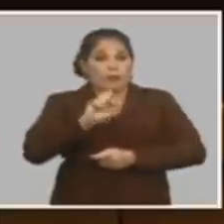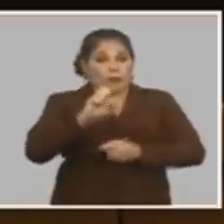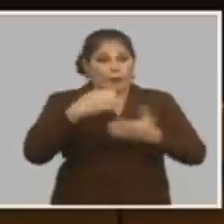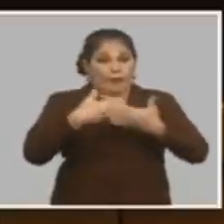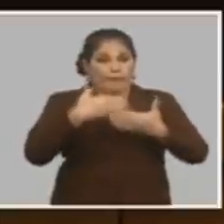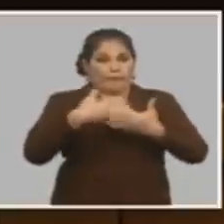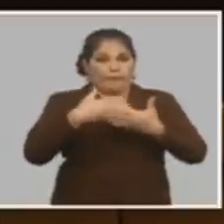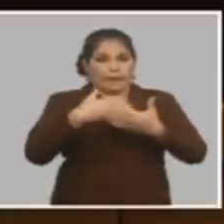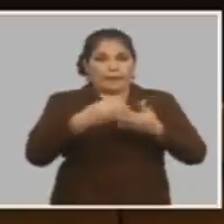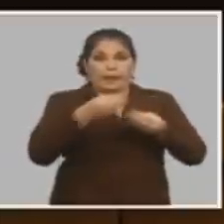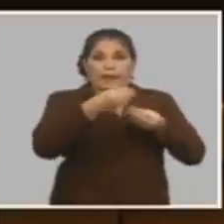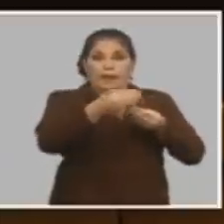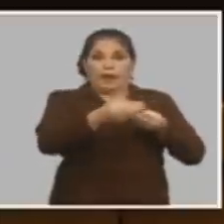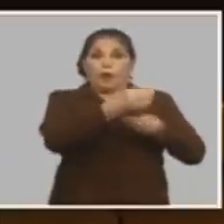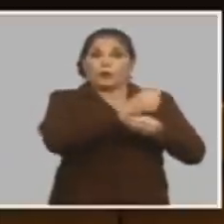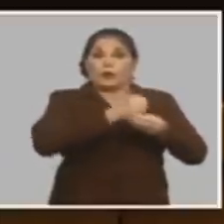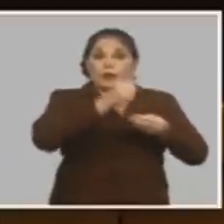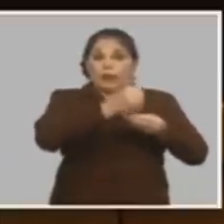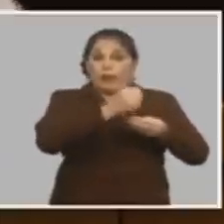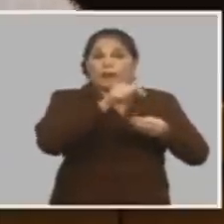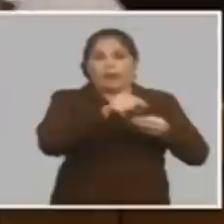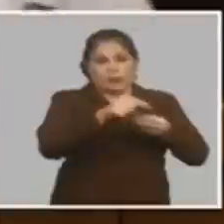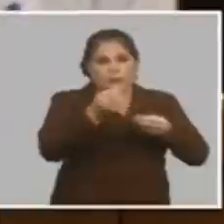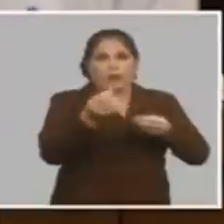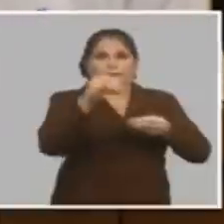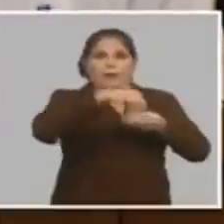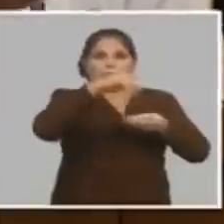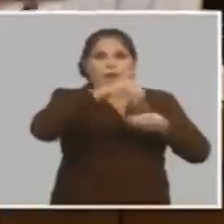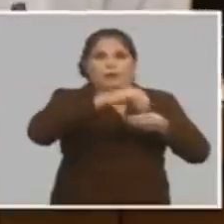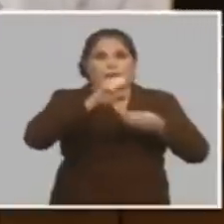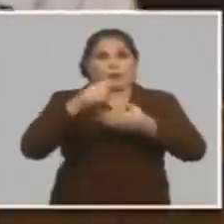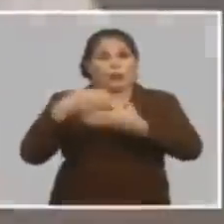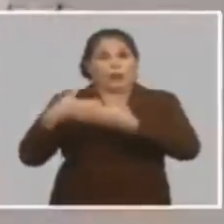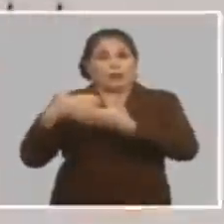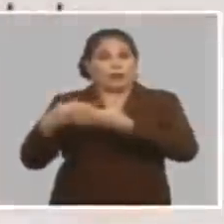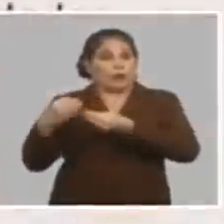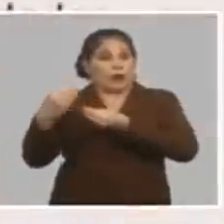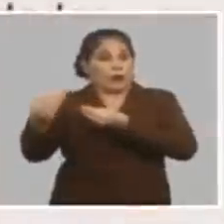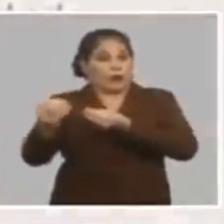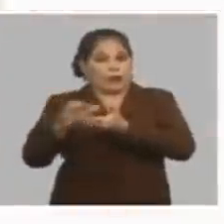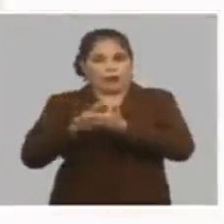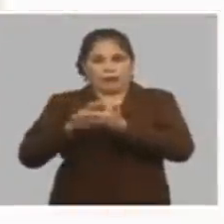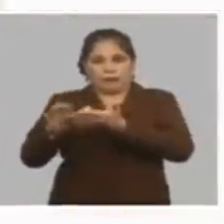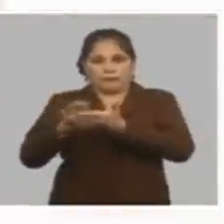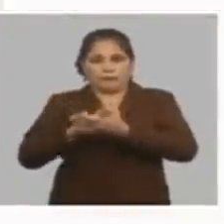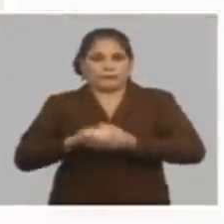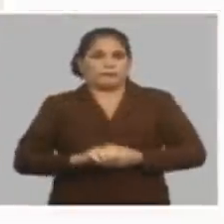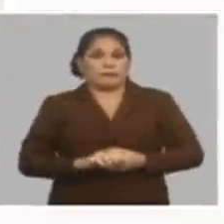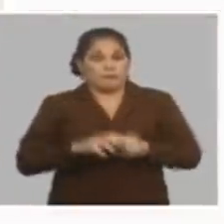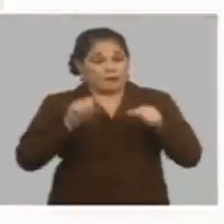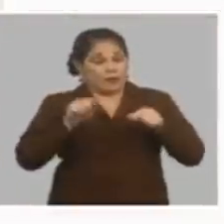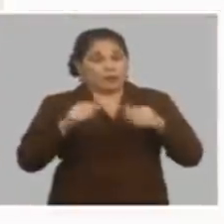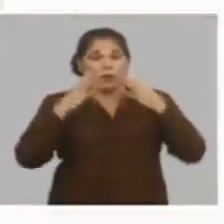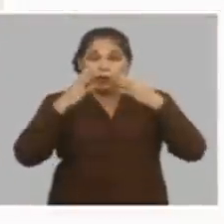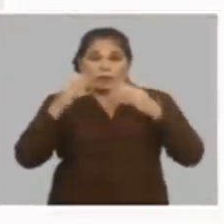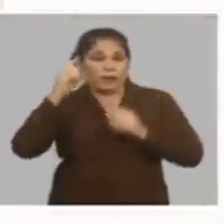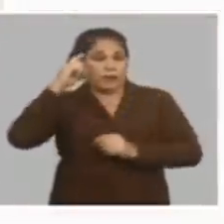empresa que reparte utilidades va a tener más ingresos que en una empresa que no reparte utilidades entonces